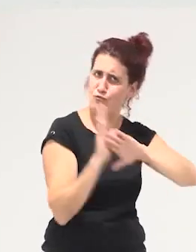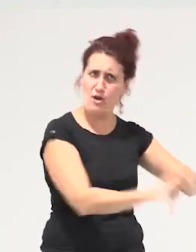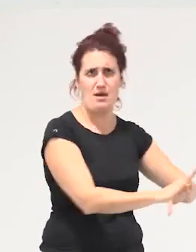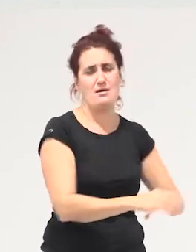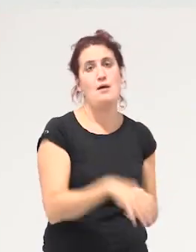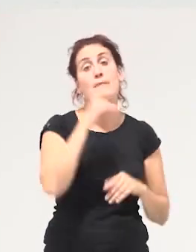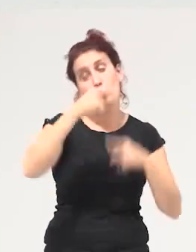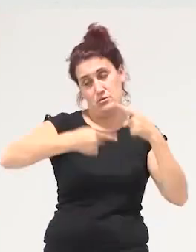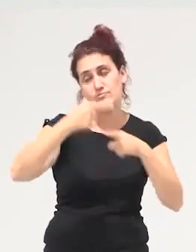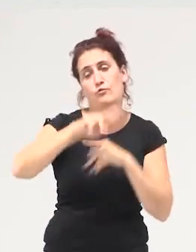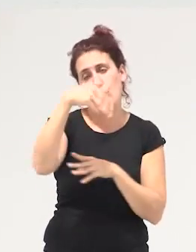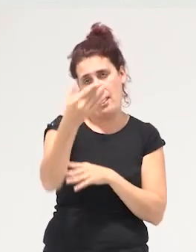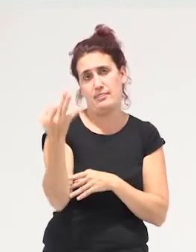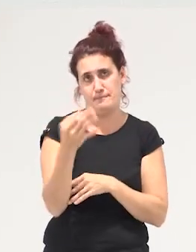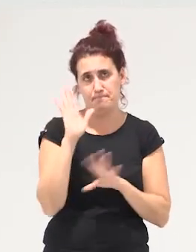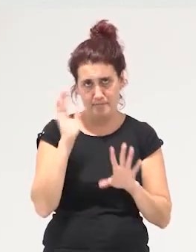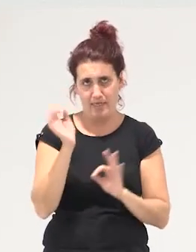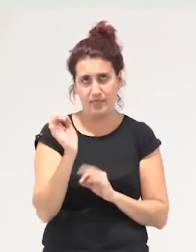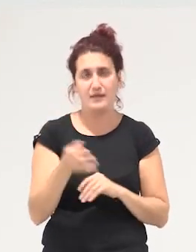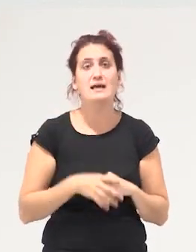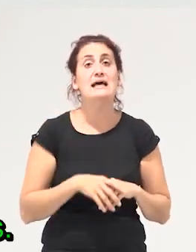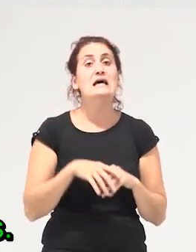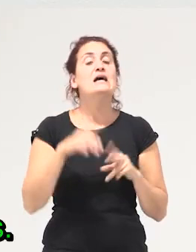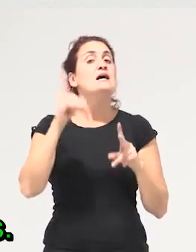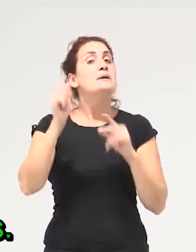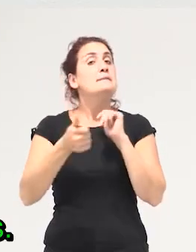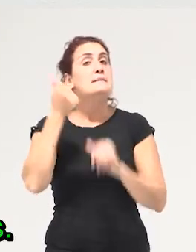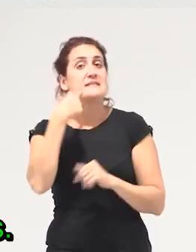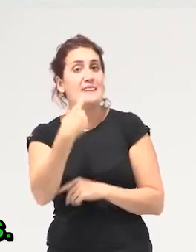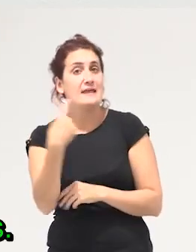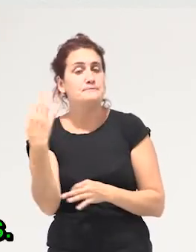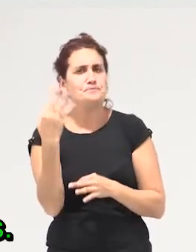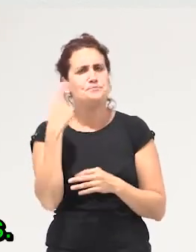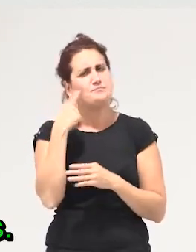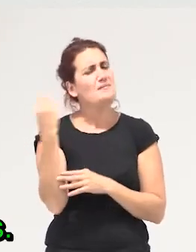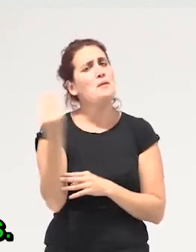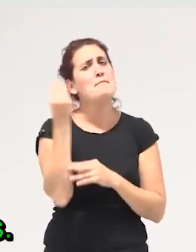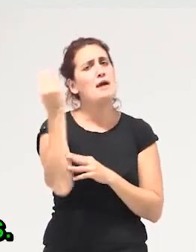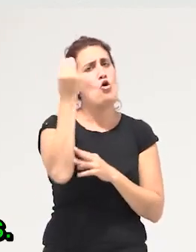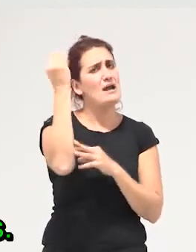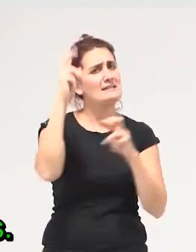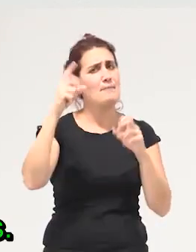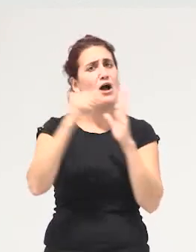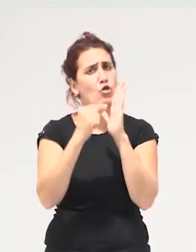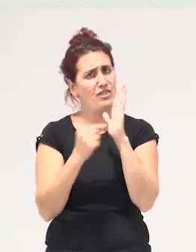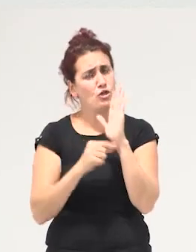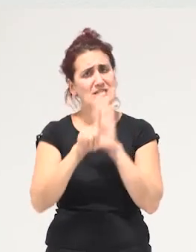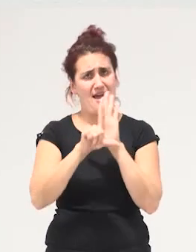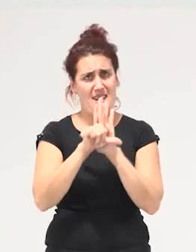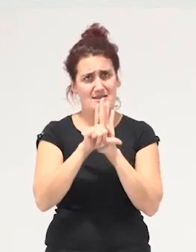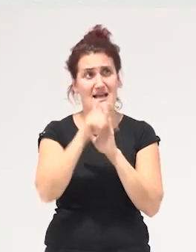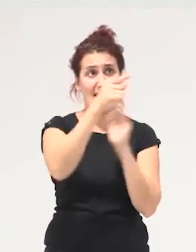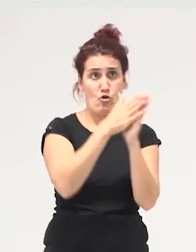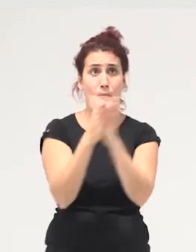generar muchos debates en el mientras tanto ¿qué podemos decir? hay que mejorar condiciones legales aquí las